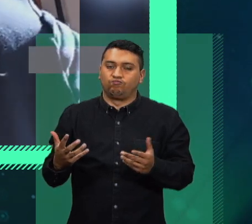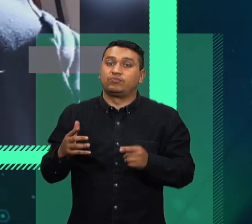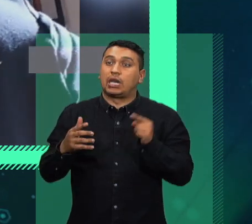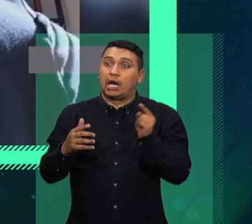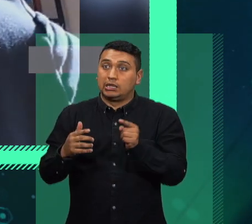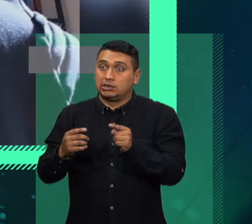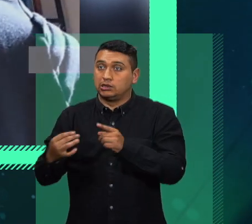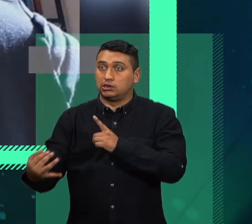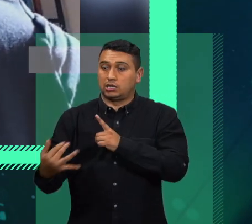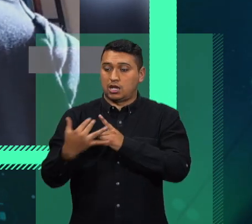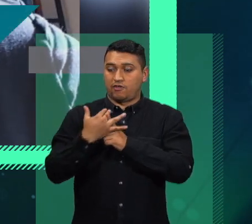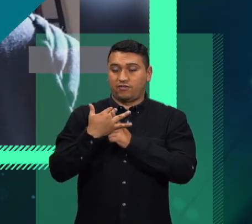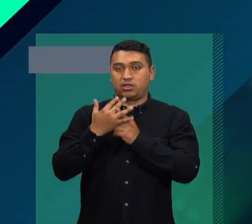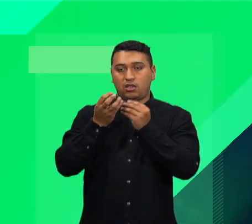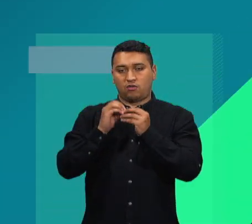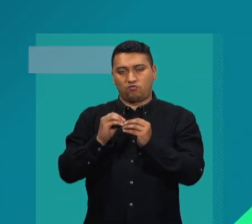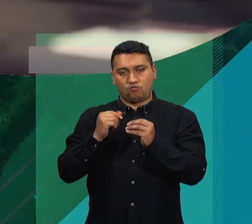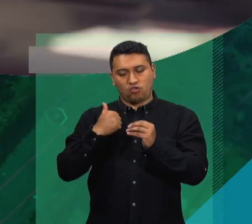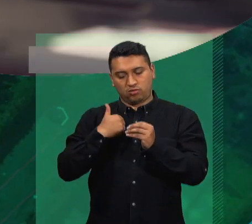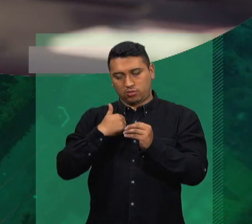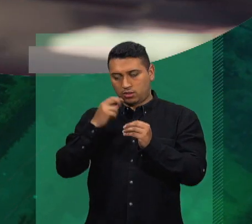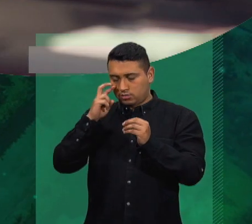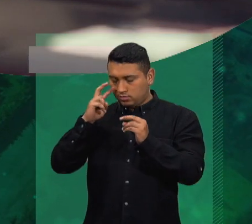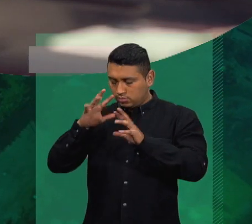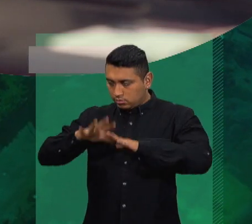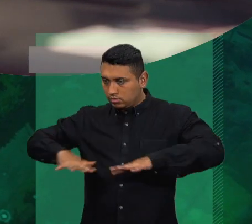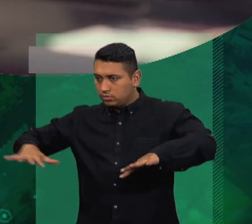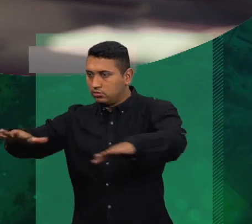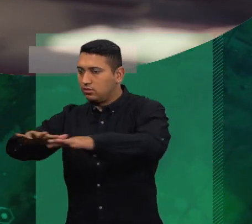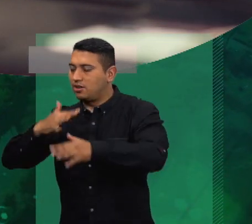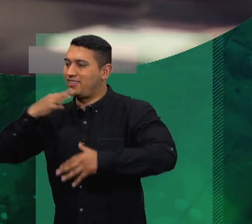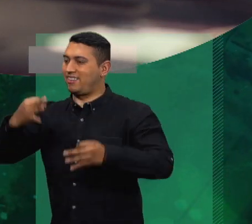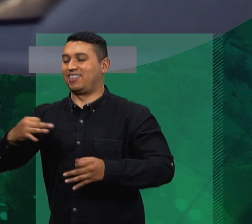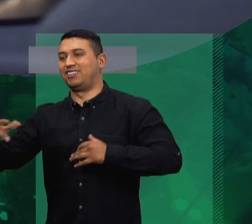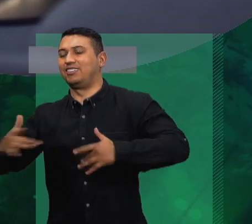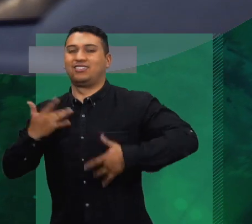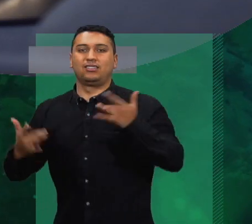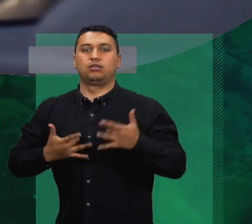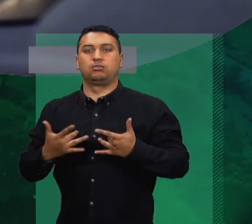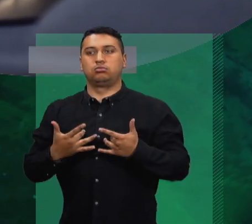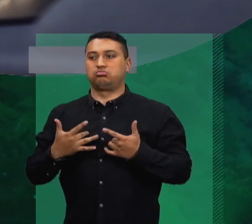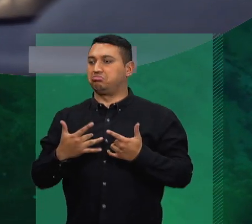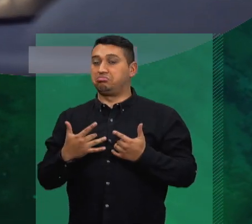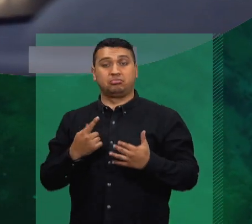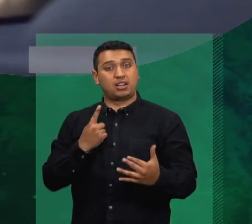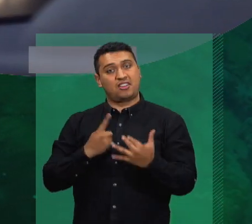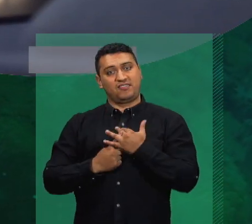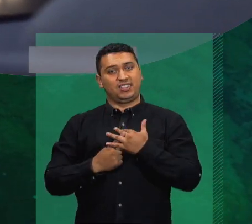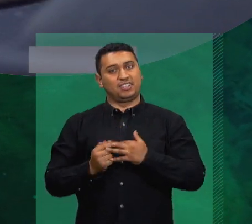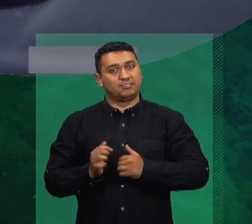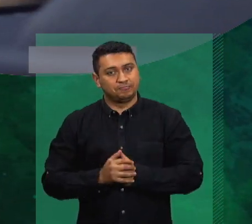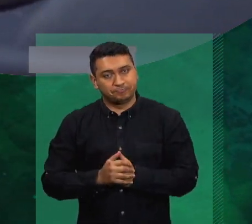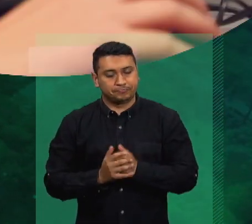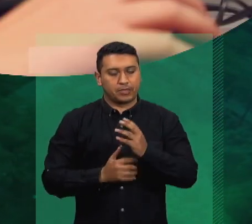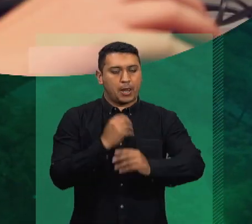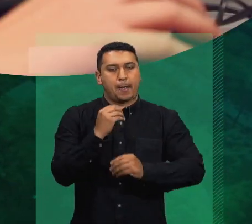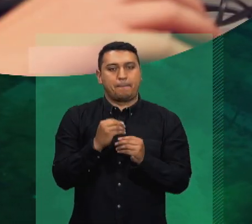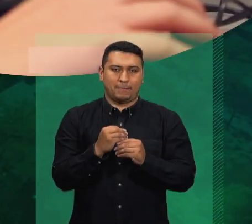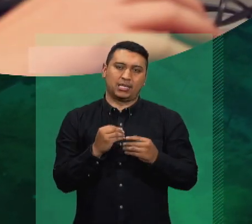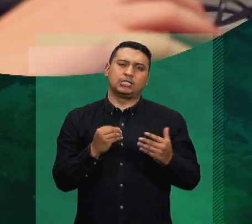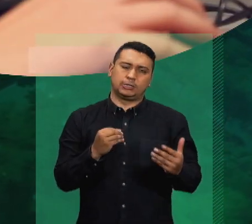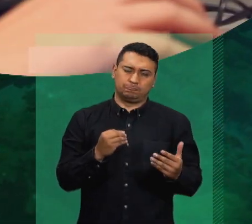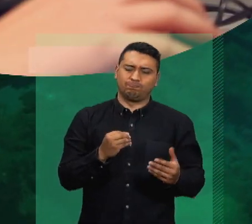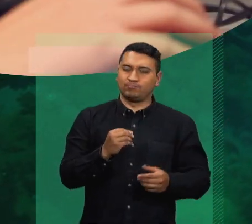eso afecta la manera en que vemos la realidad. Bueno, y un factor que de pronto no es tan obvio es como nos estamos